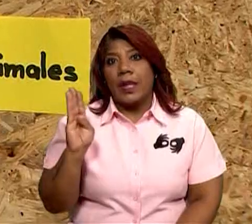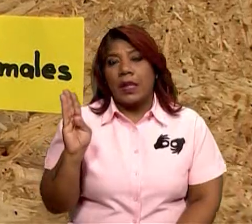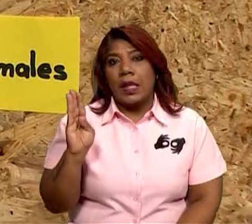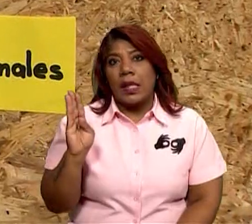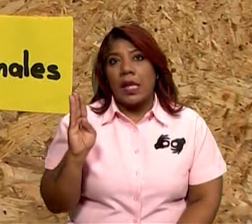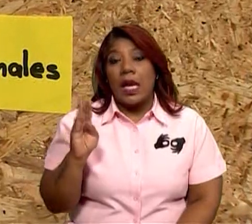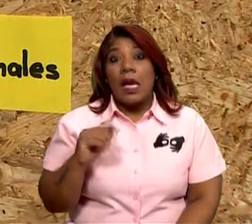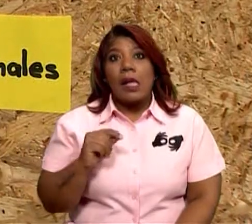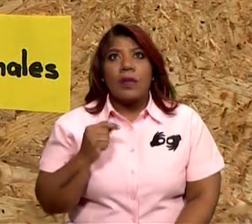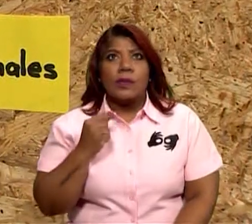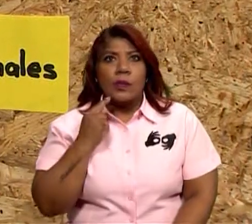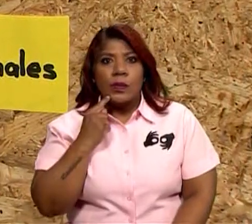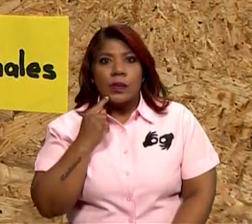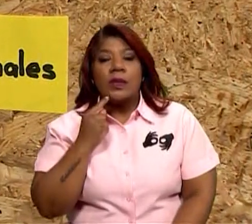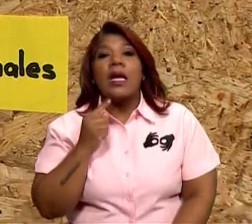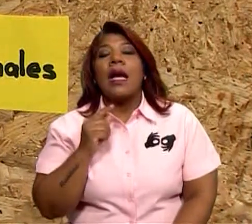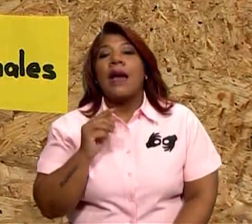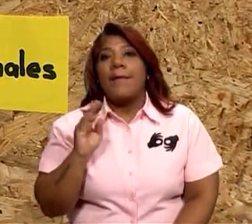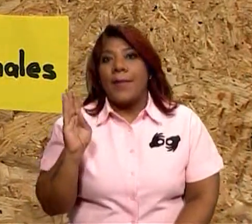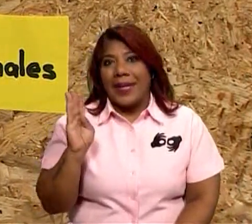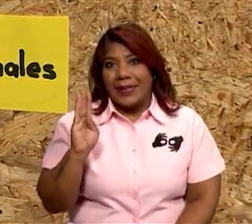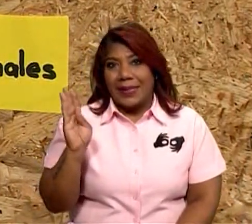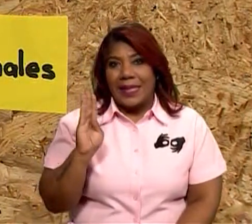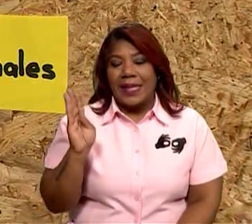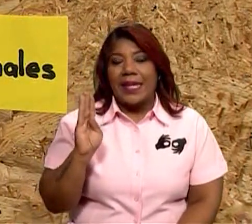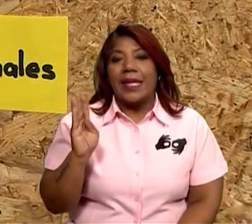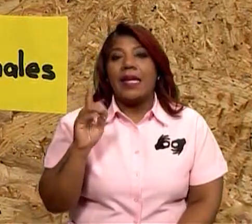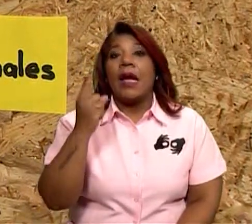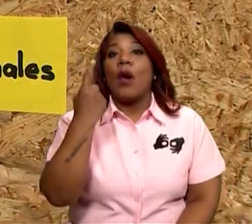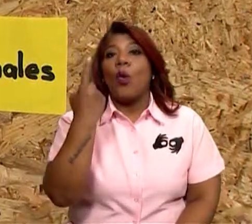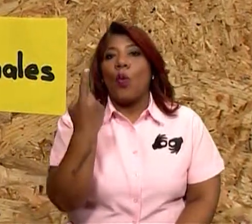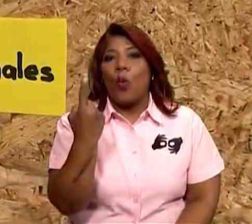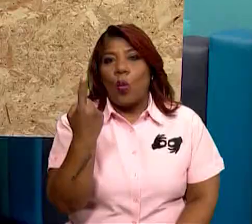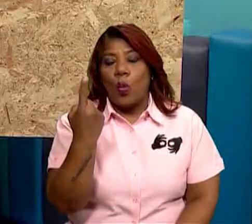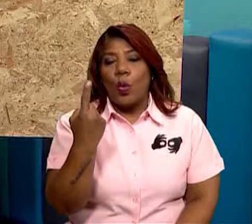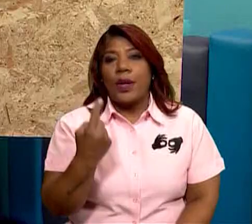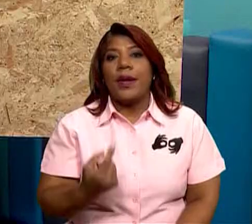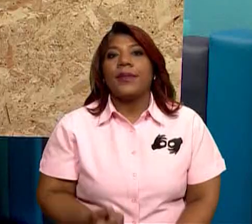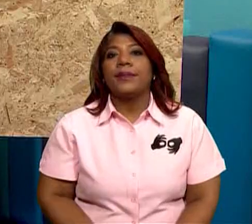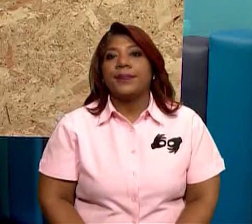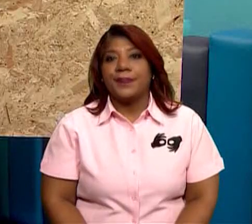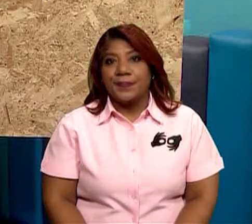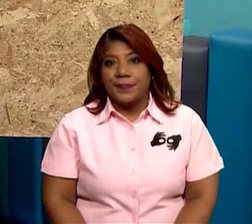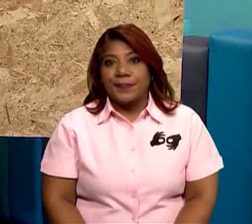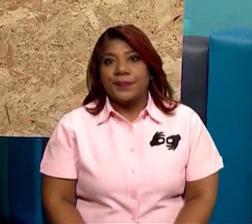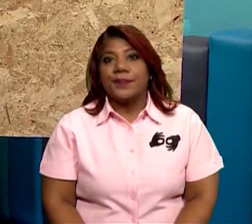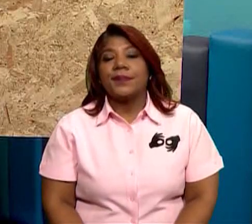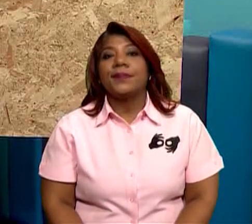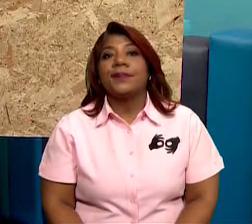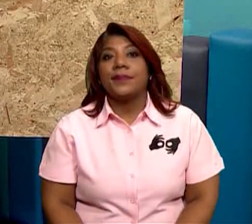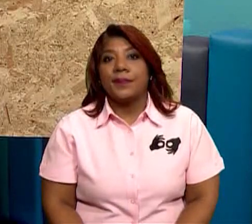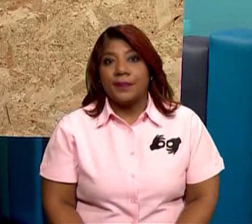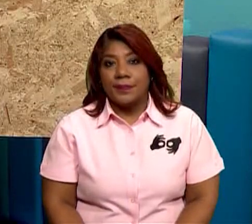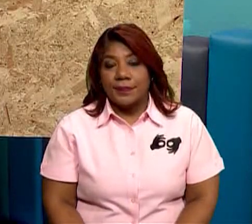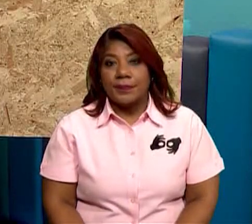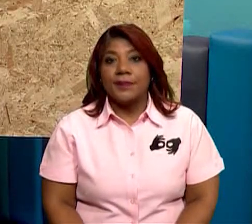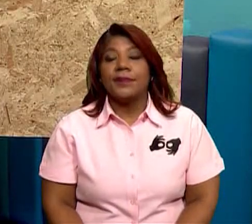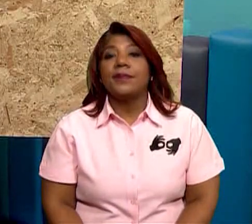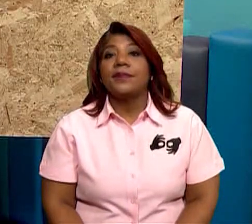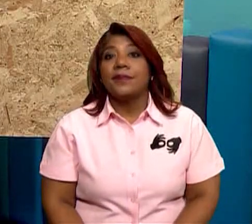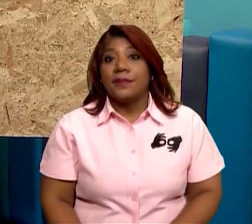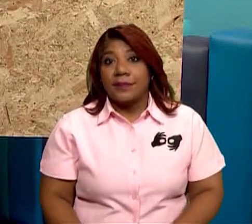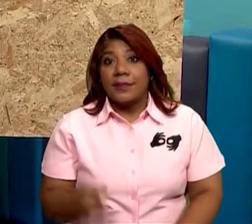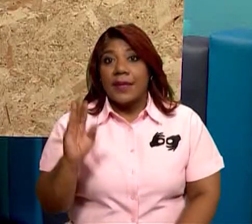¿Cuáles serían exactamente? Muy bien, las bacterias, ¿verdad? Entonces, ellas son las